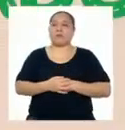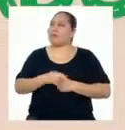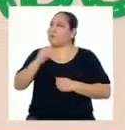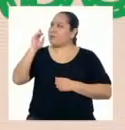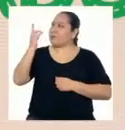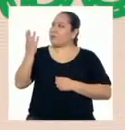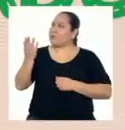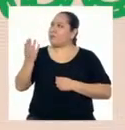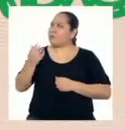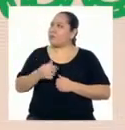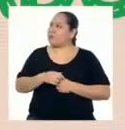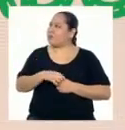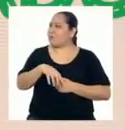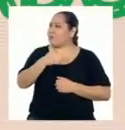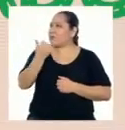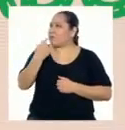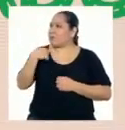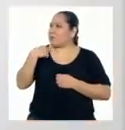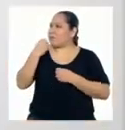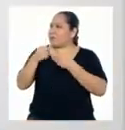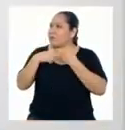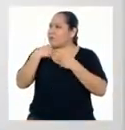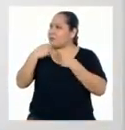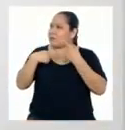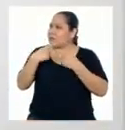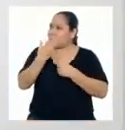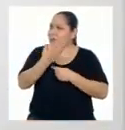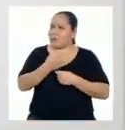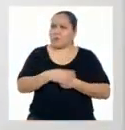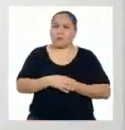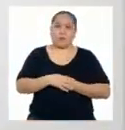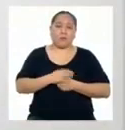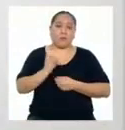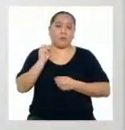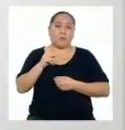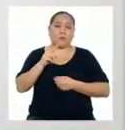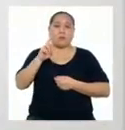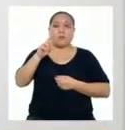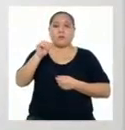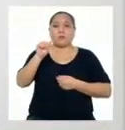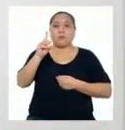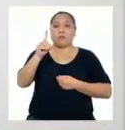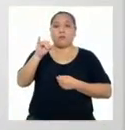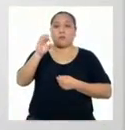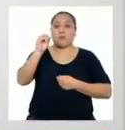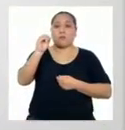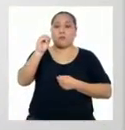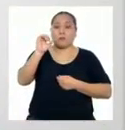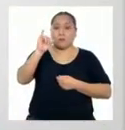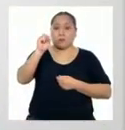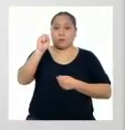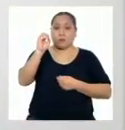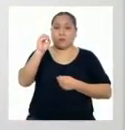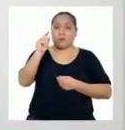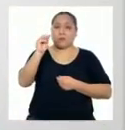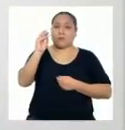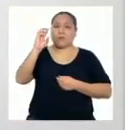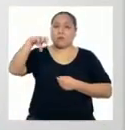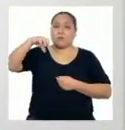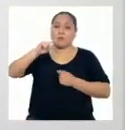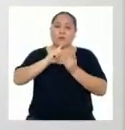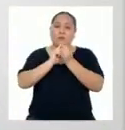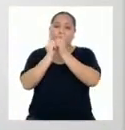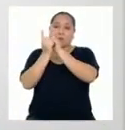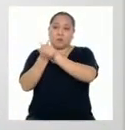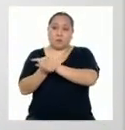Profesor, ¿qué más nos puede contar sobre ellos? Bueno, son los radiosótopos Los que pasan por un proceso de transformación Para luego